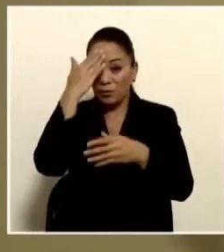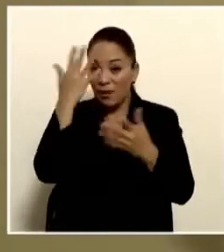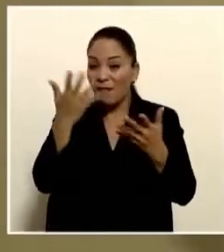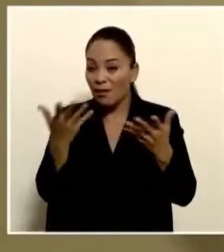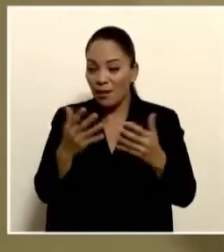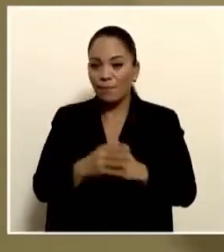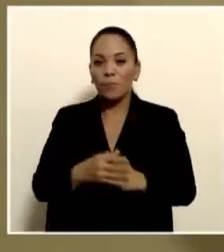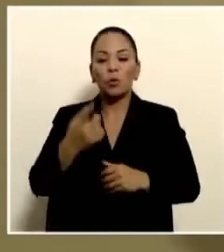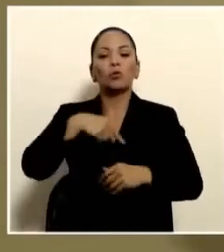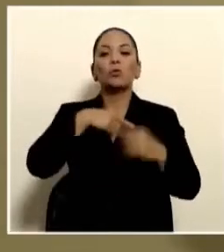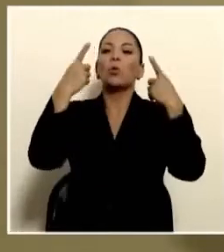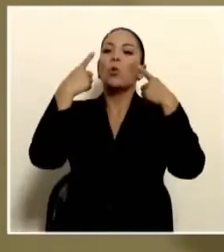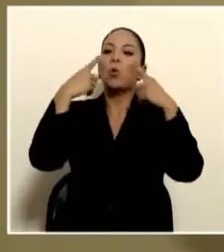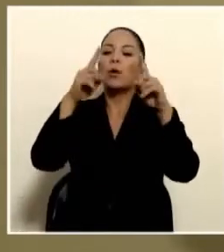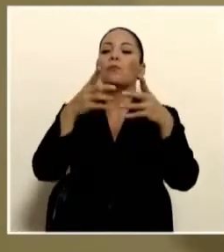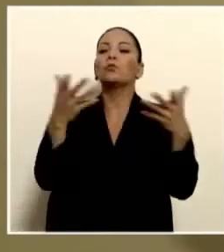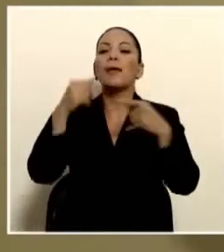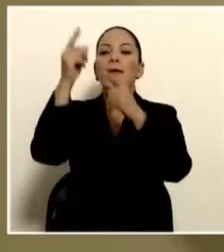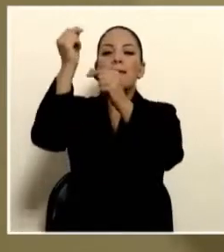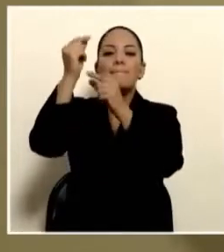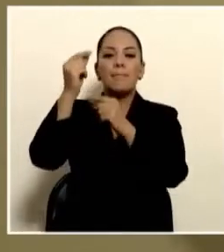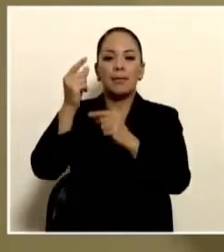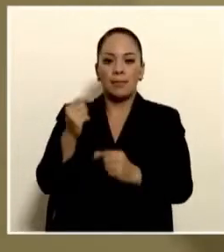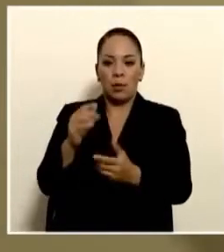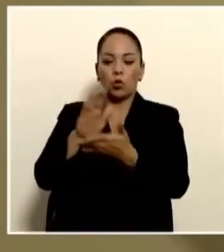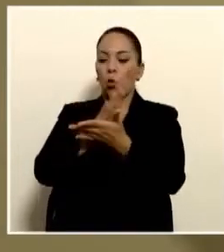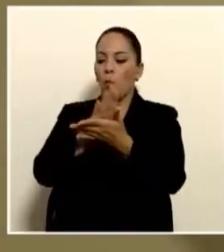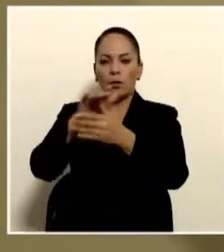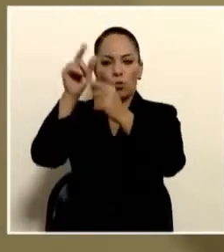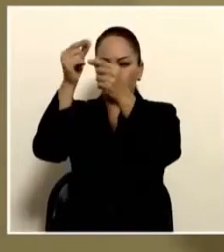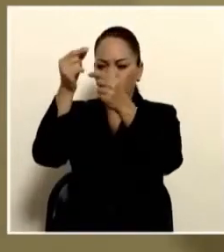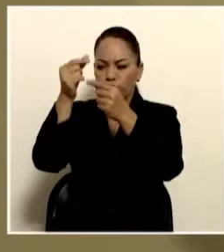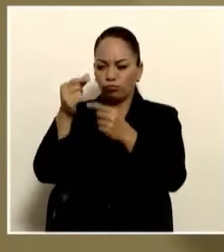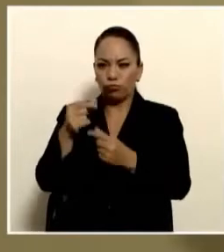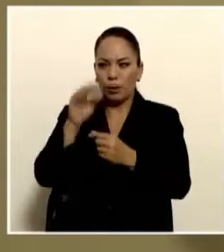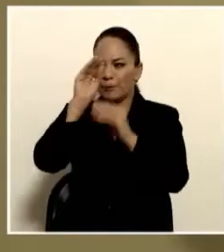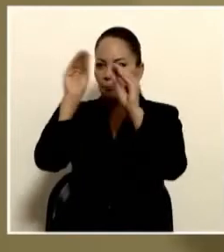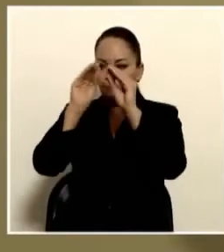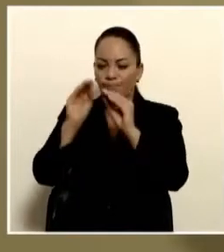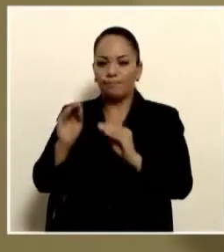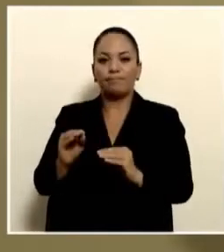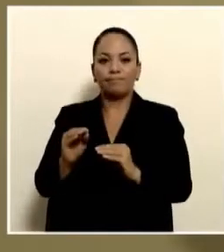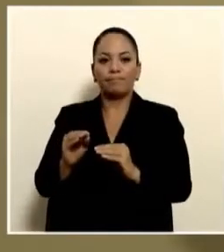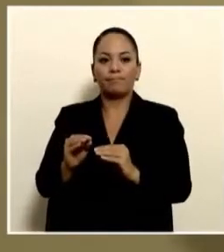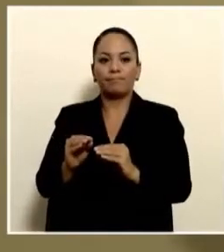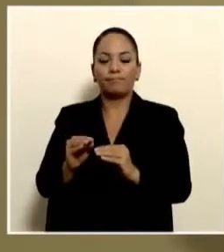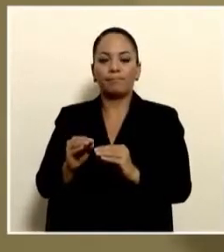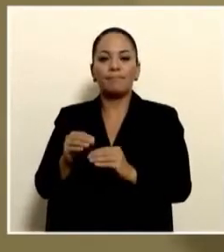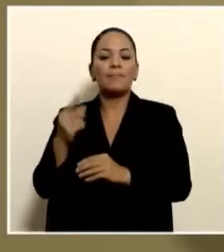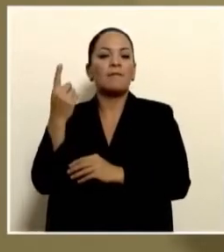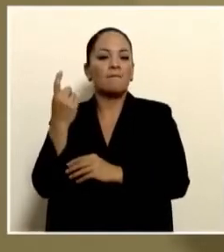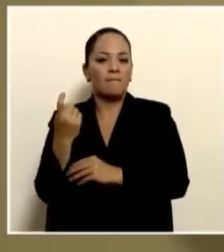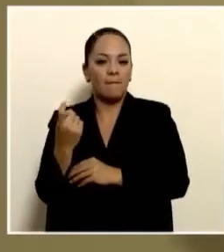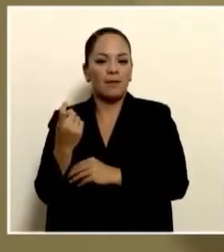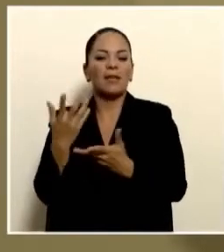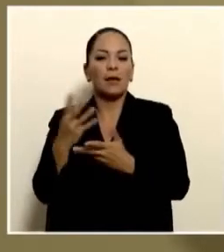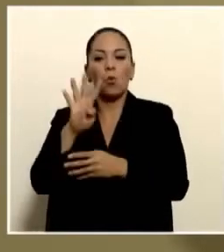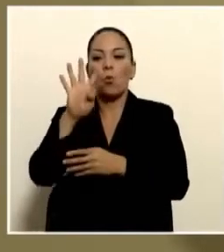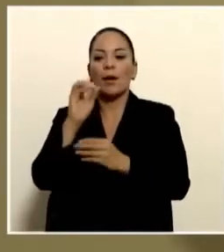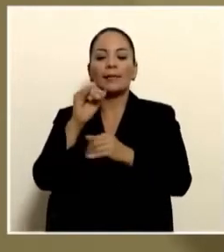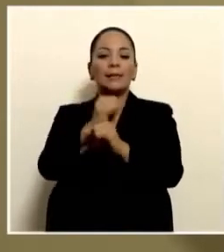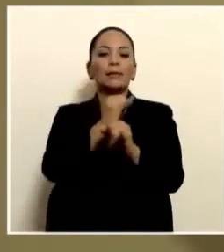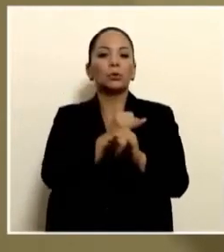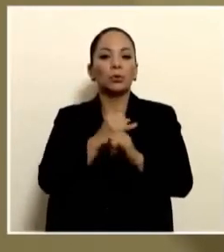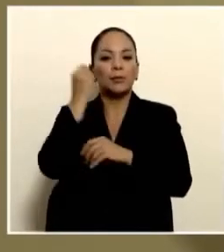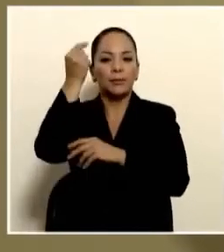Logramos hacer un inventario incompleto de las 40 instituciones del Estado